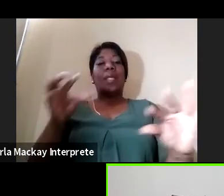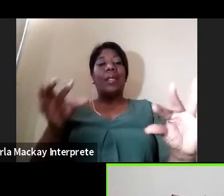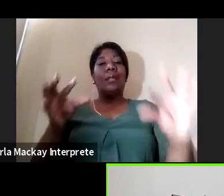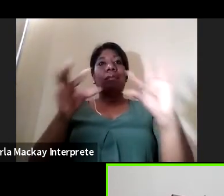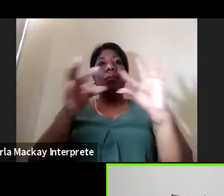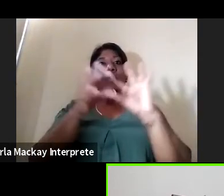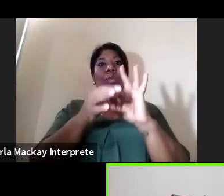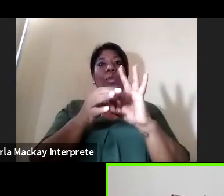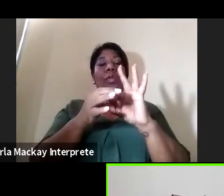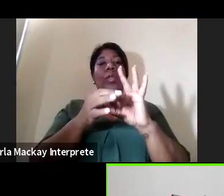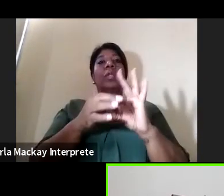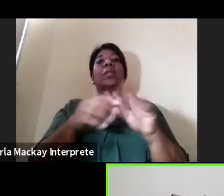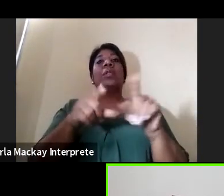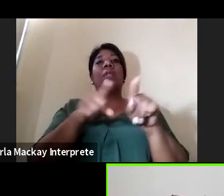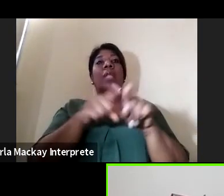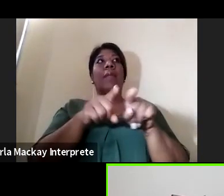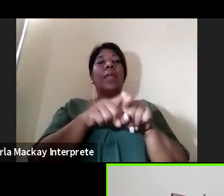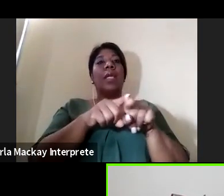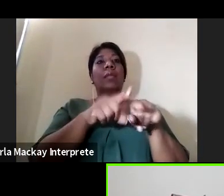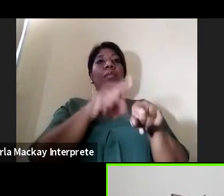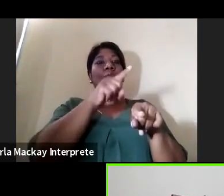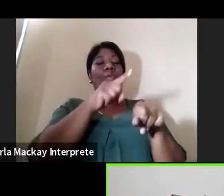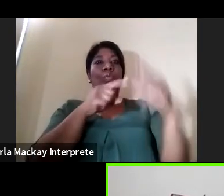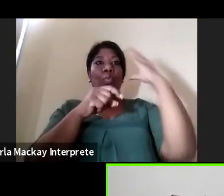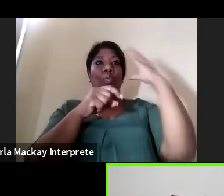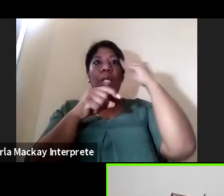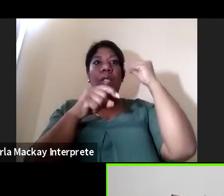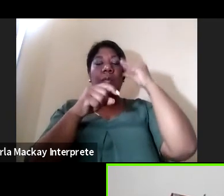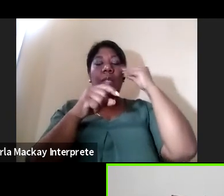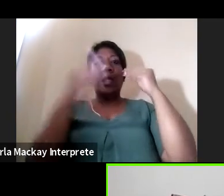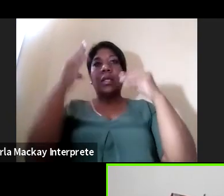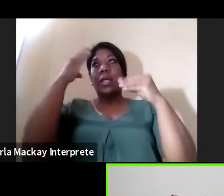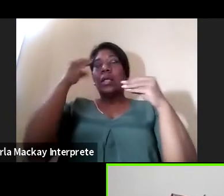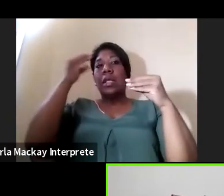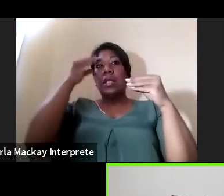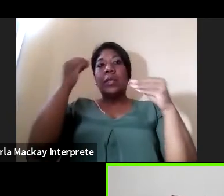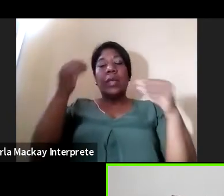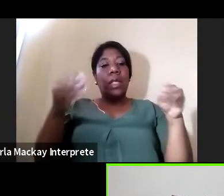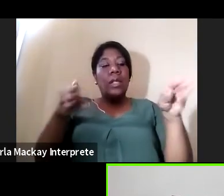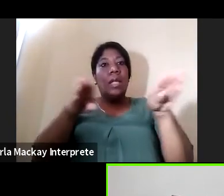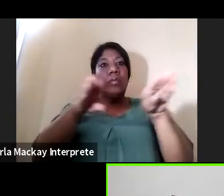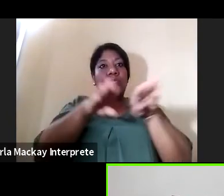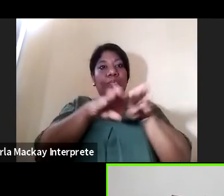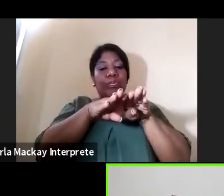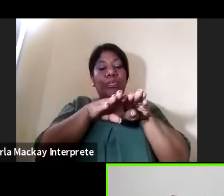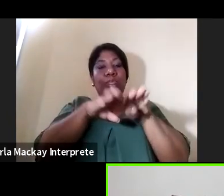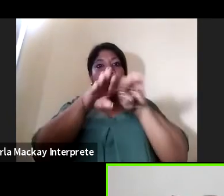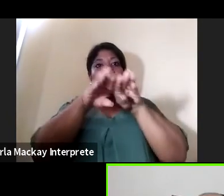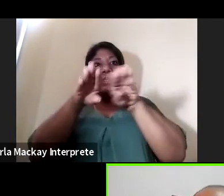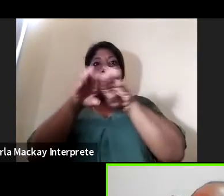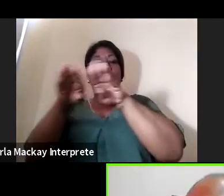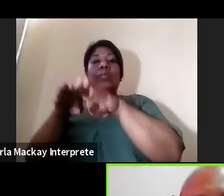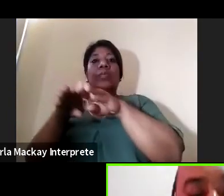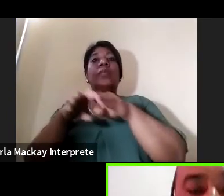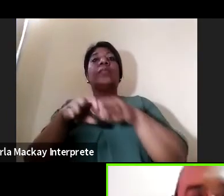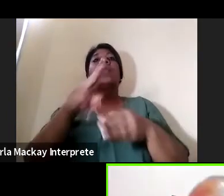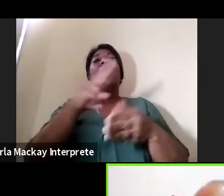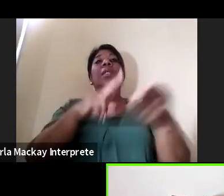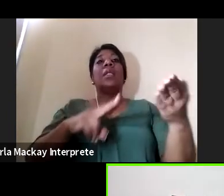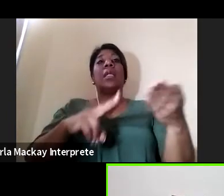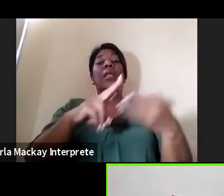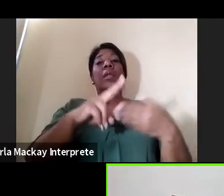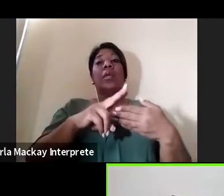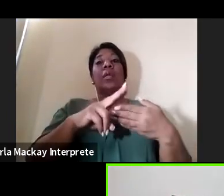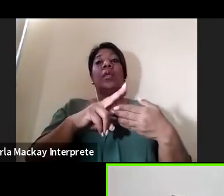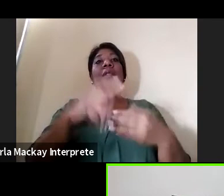transferencia de esas buenas prácticas que tenemos dentro de las instituciones yo desde la Universidad Estatal a distancia en